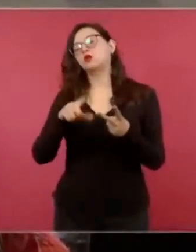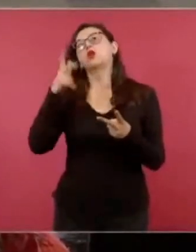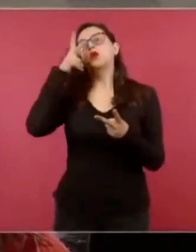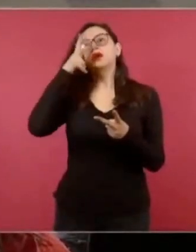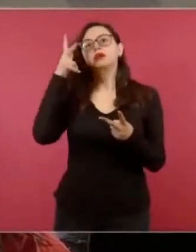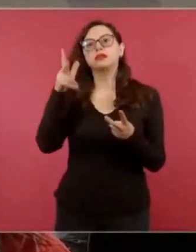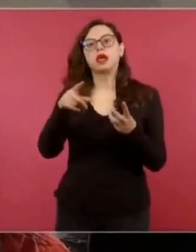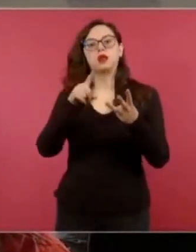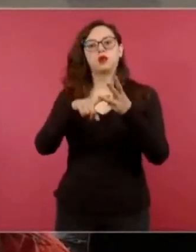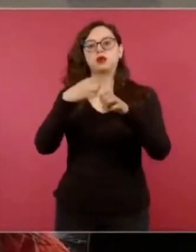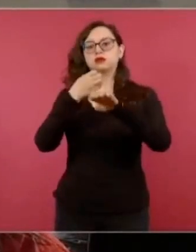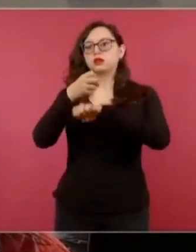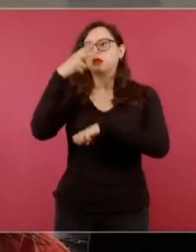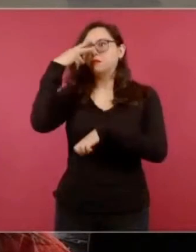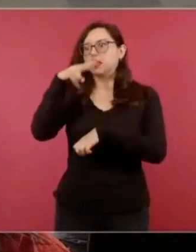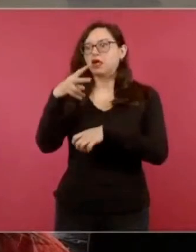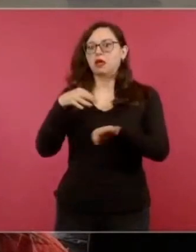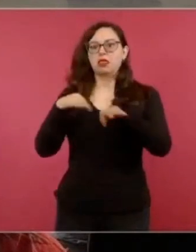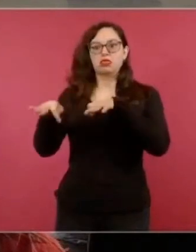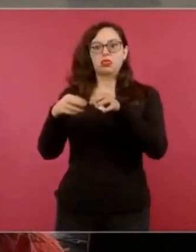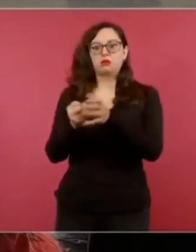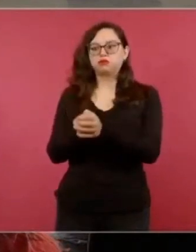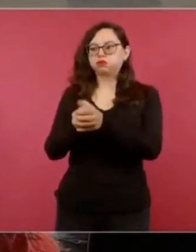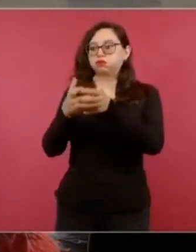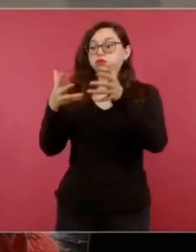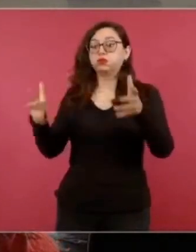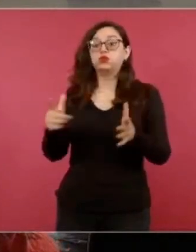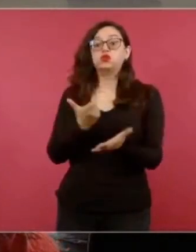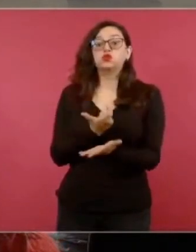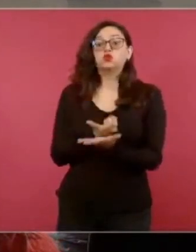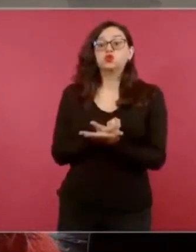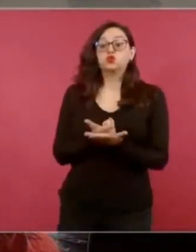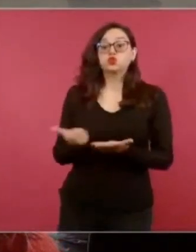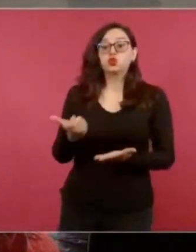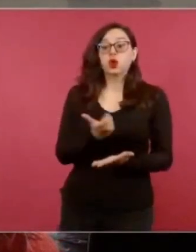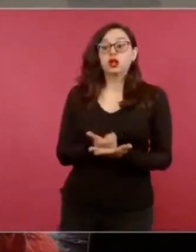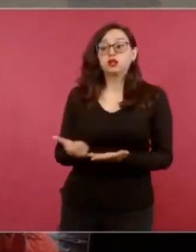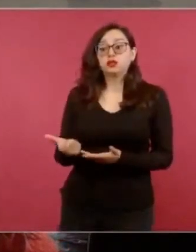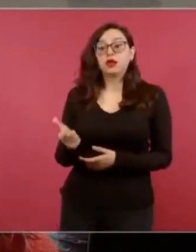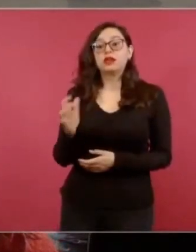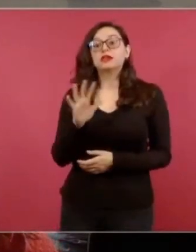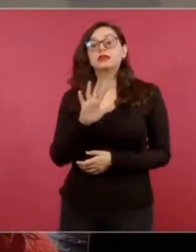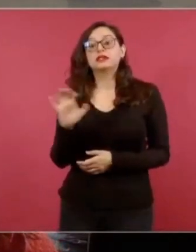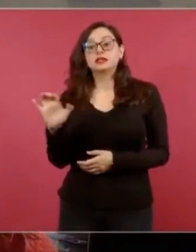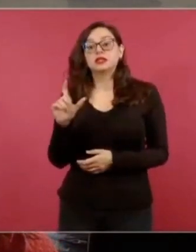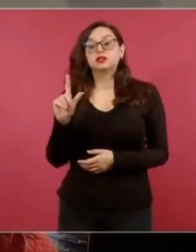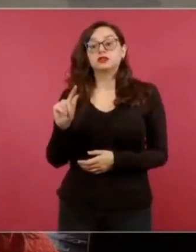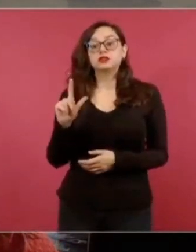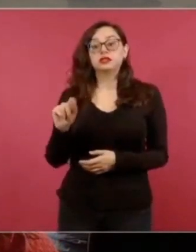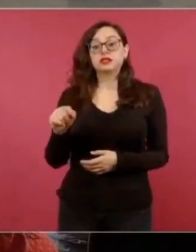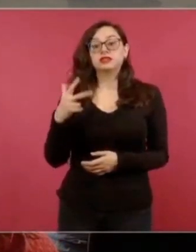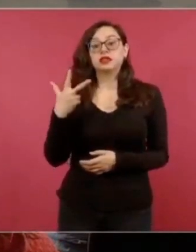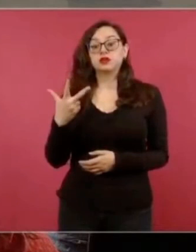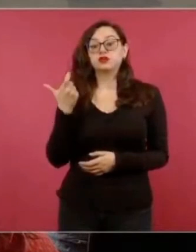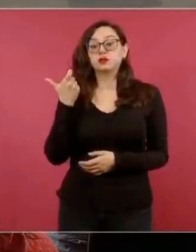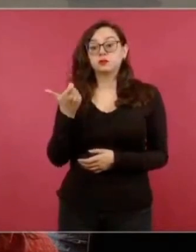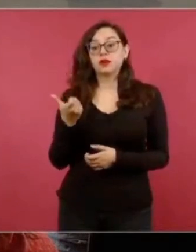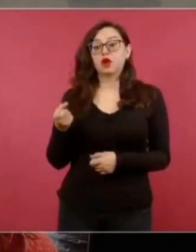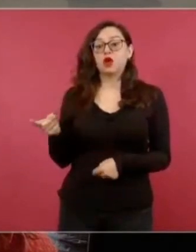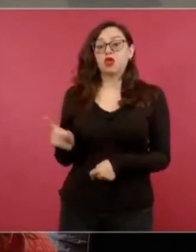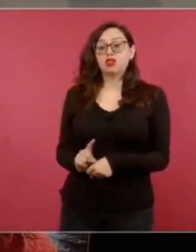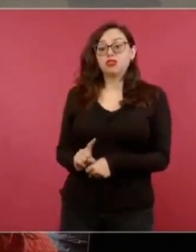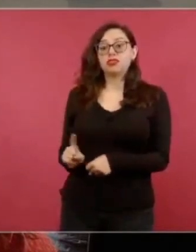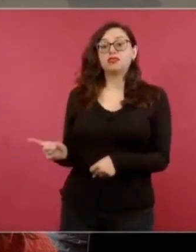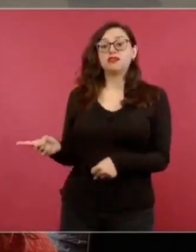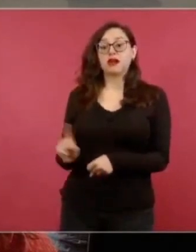Y un dato muy importante, el salario promedio es de 578 pesos diarios, es un